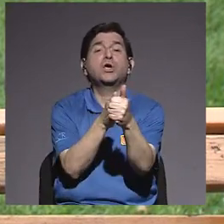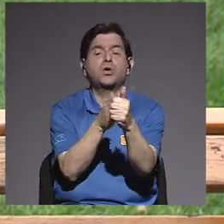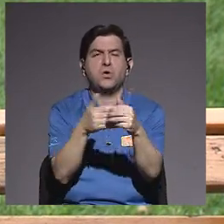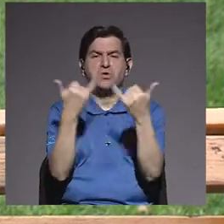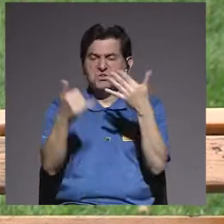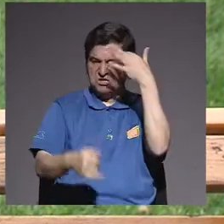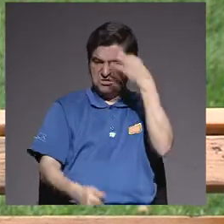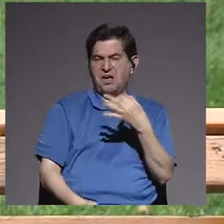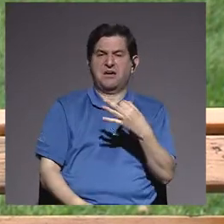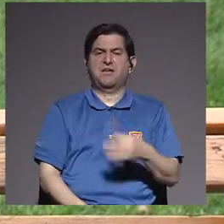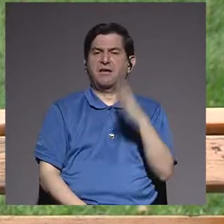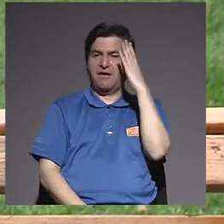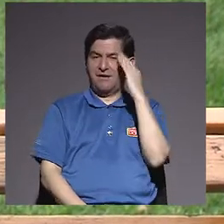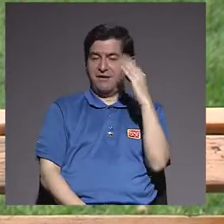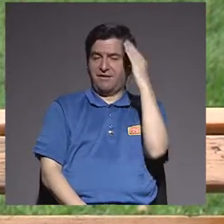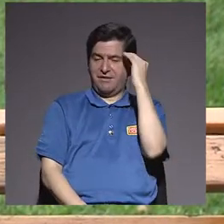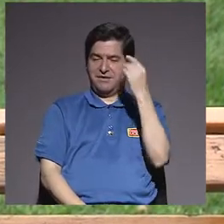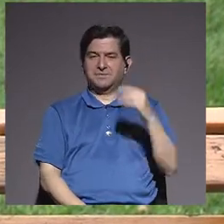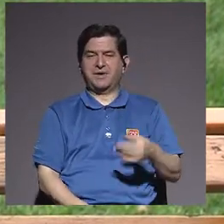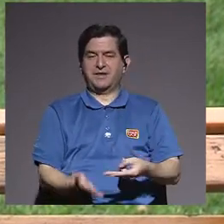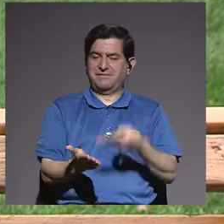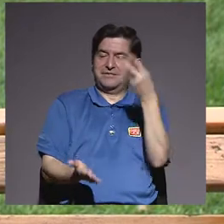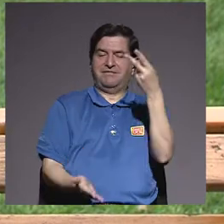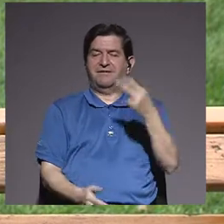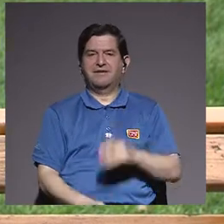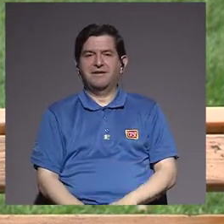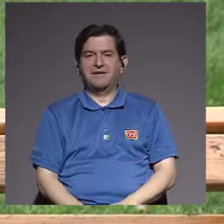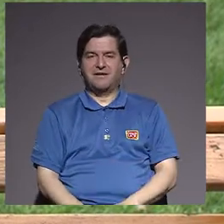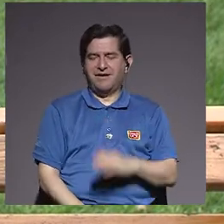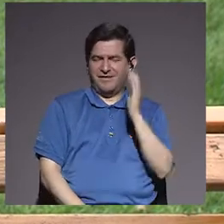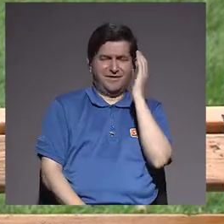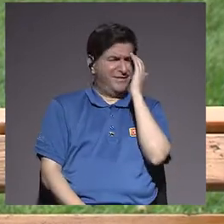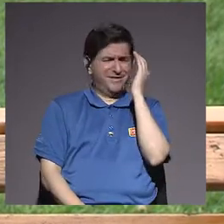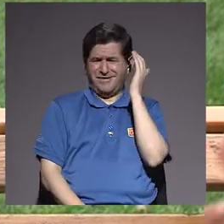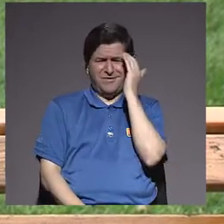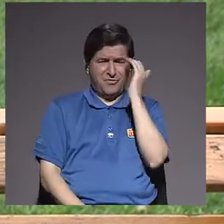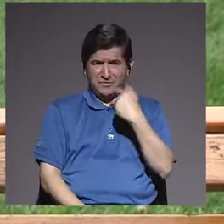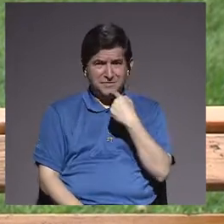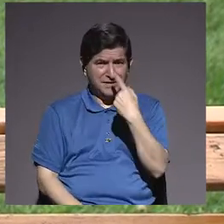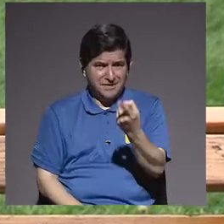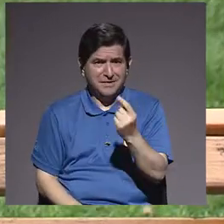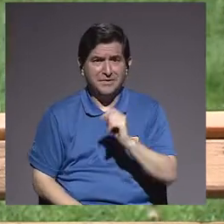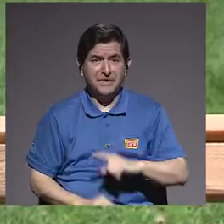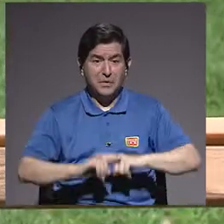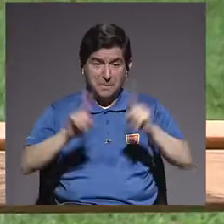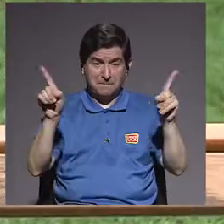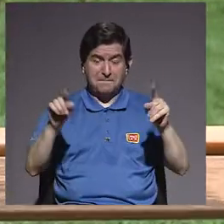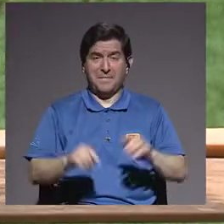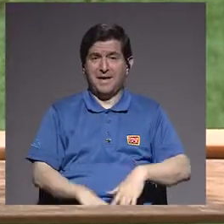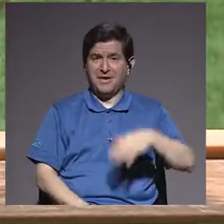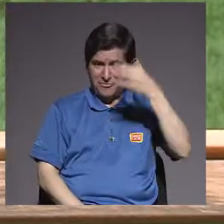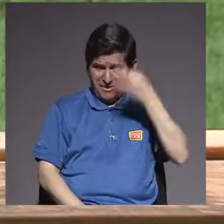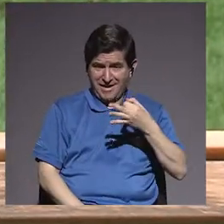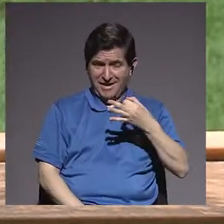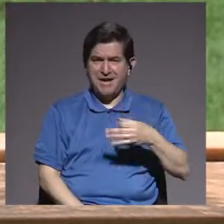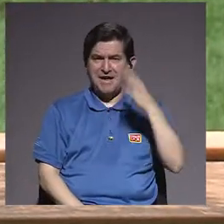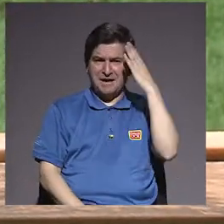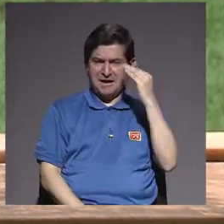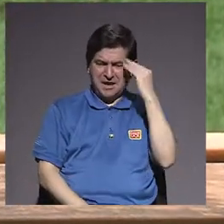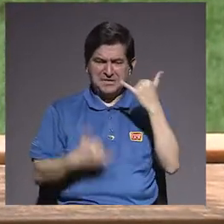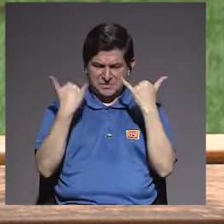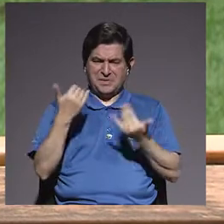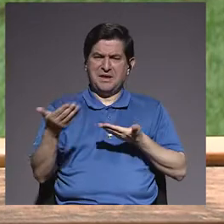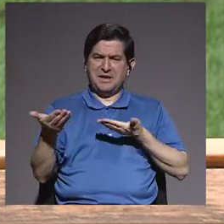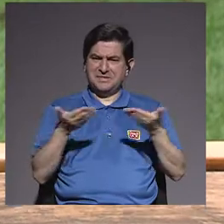cree que la experiencia que vale, inconscientemente lo estoy diciendo, pero que la experiencia